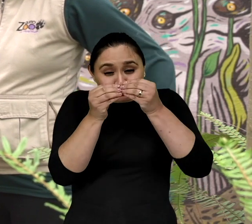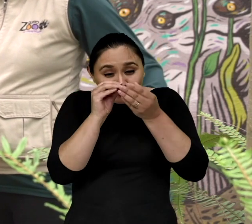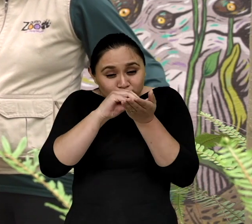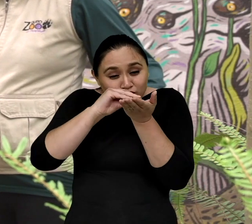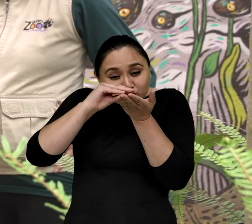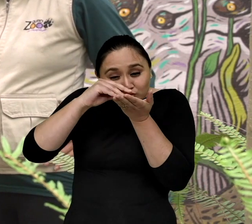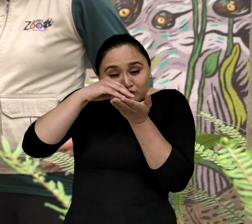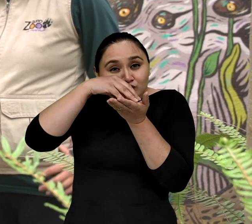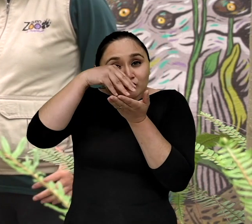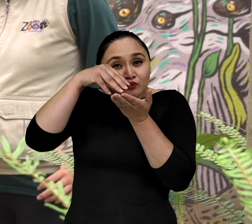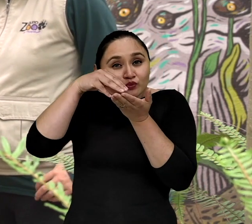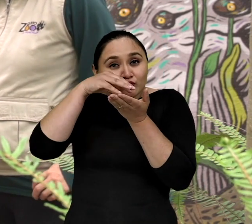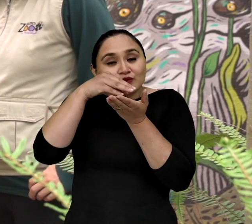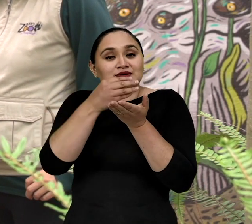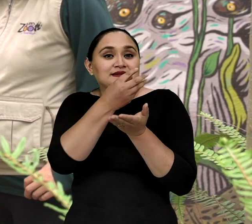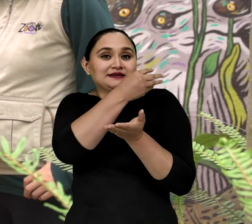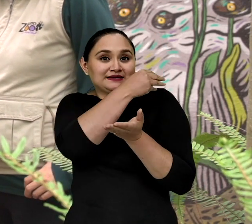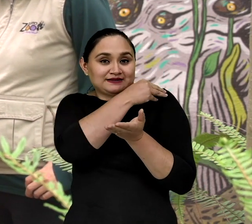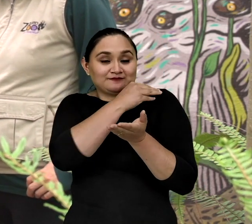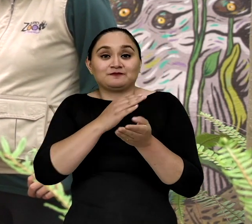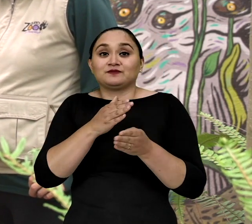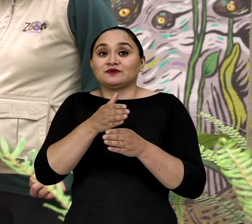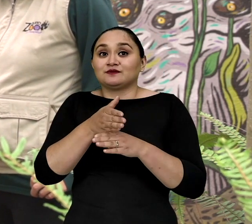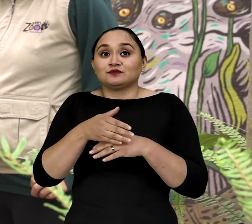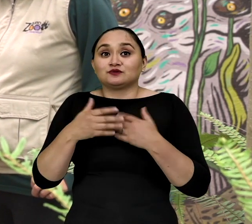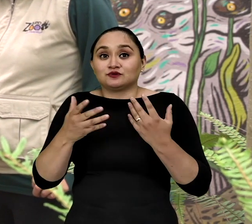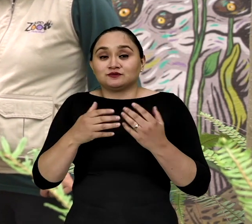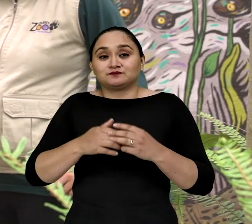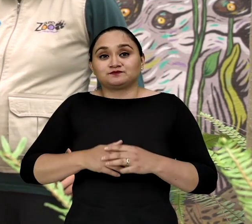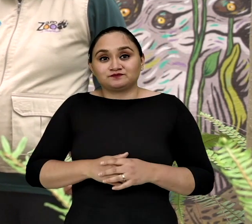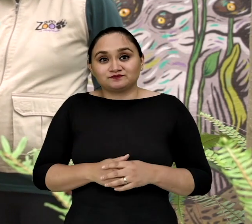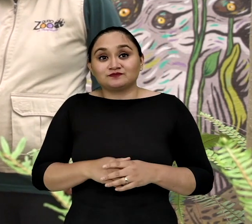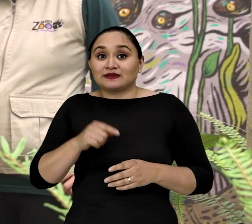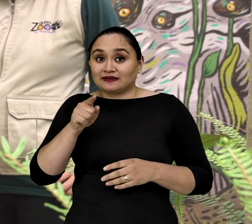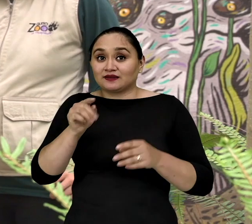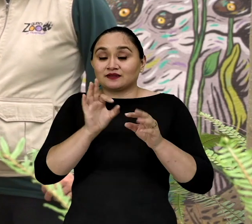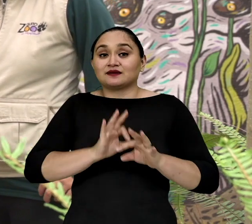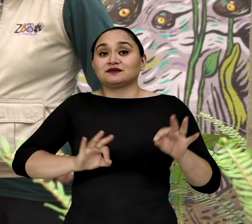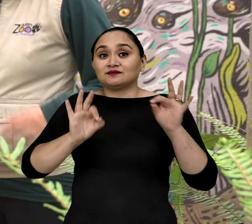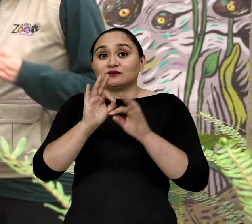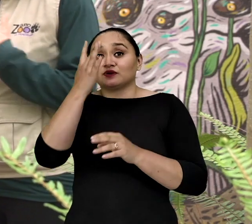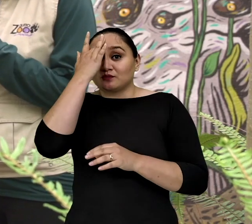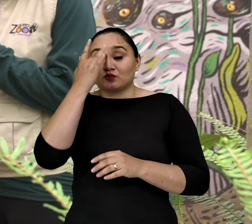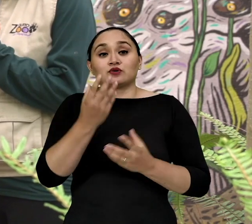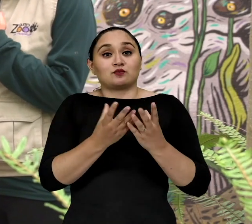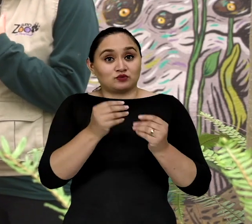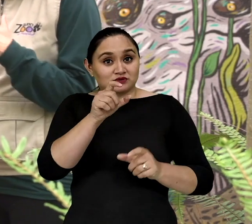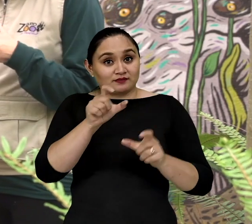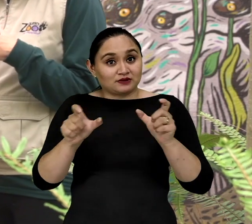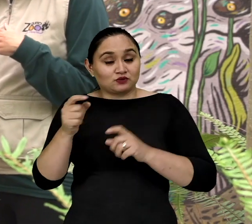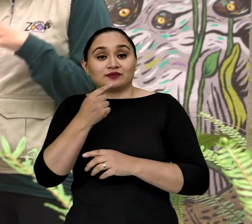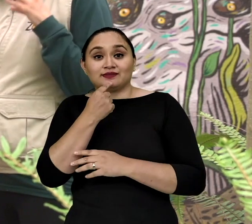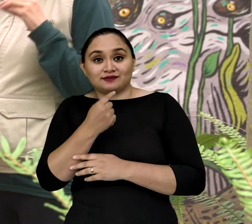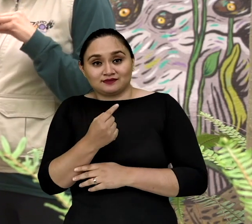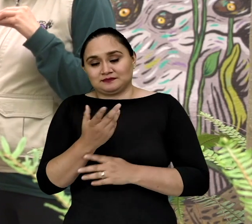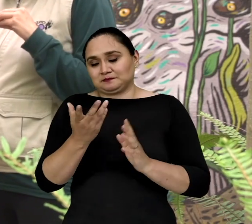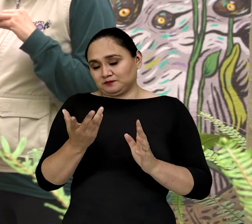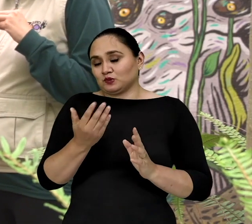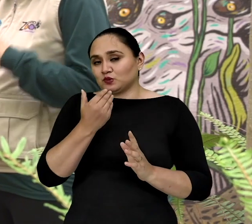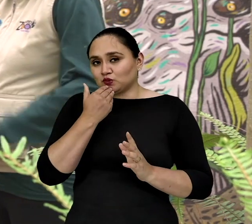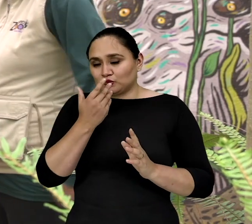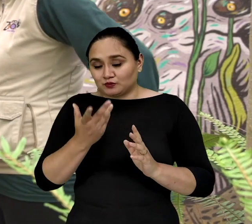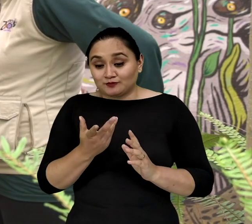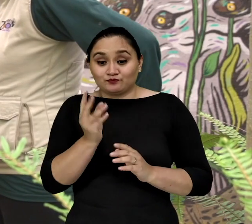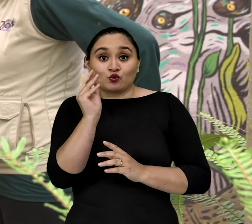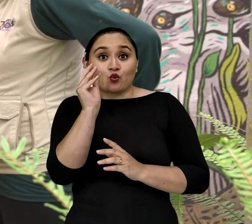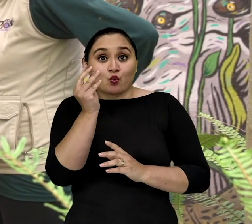de la rana marsupial andina ¿Y la rana deposita después los huevitos? No, eso es súper importante porque hay mucha gente que se confunde Realmente